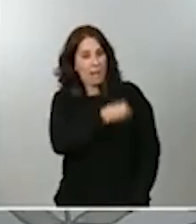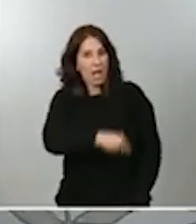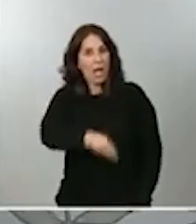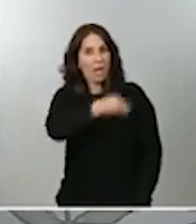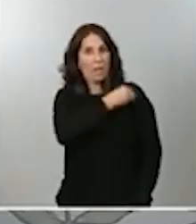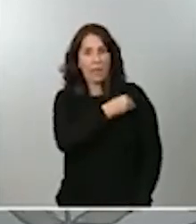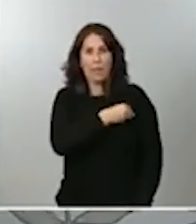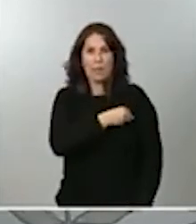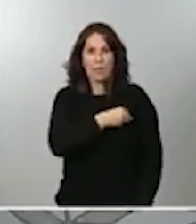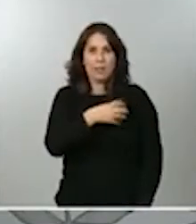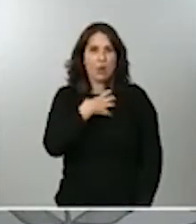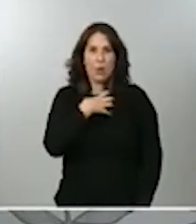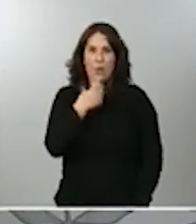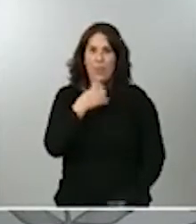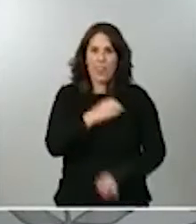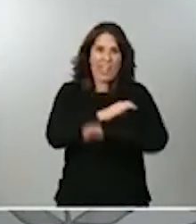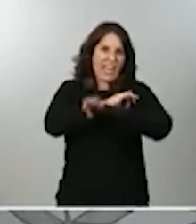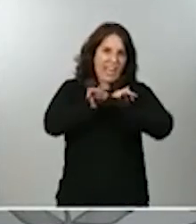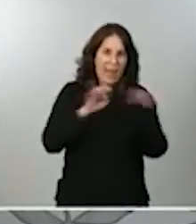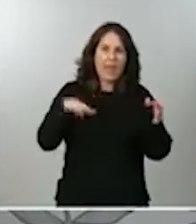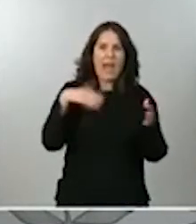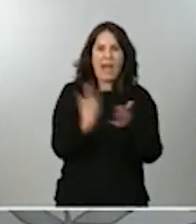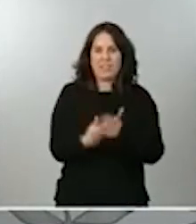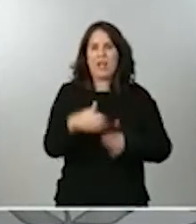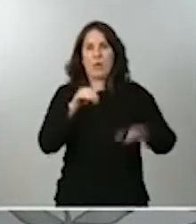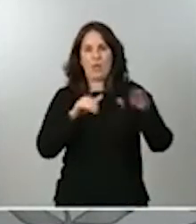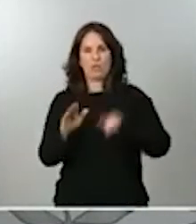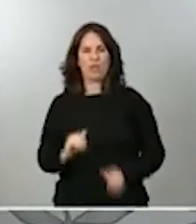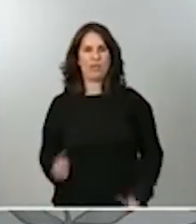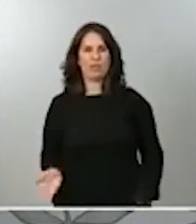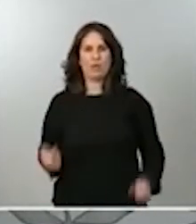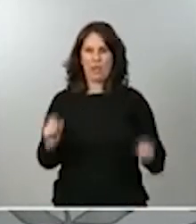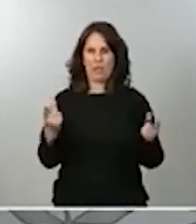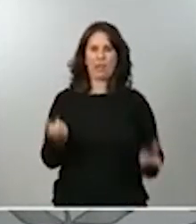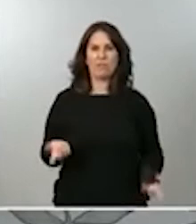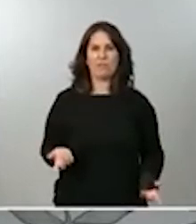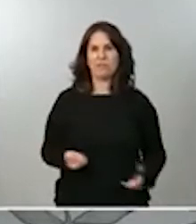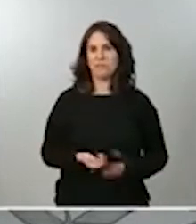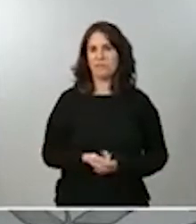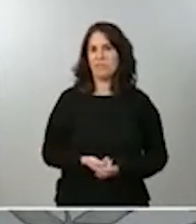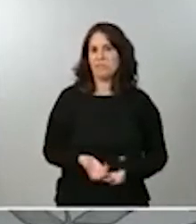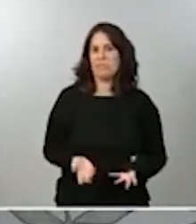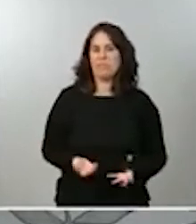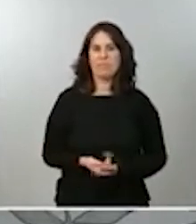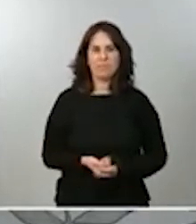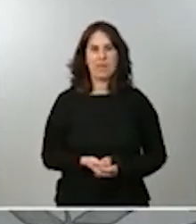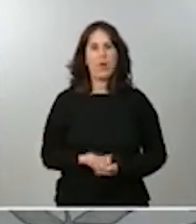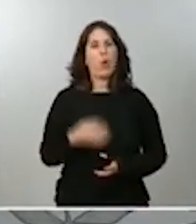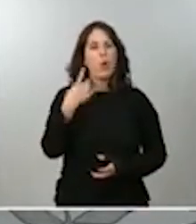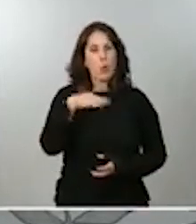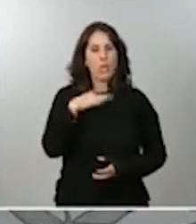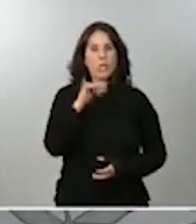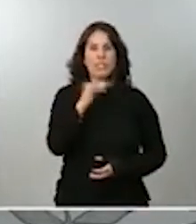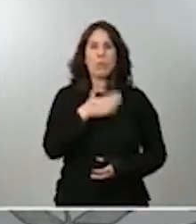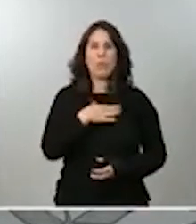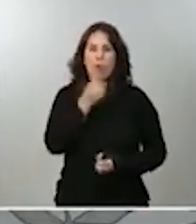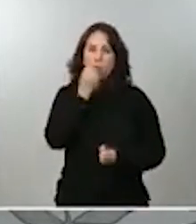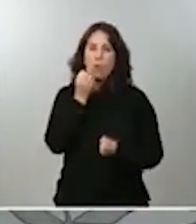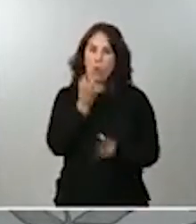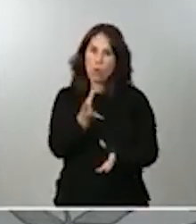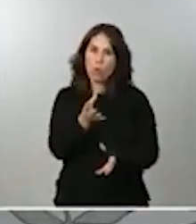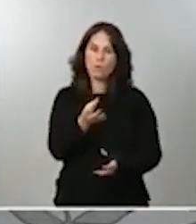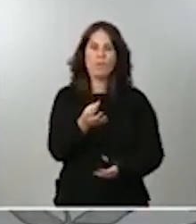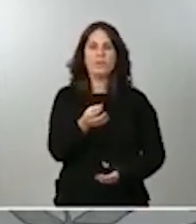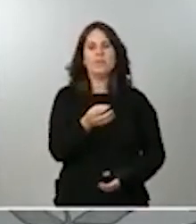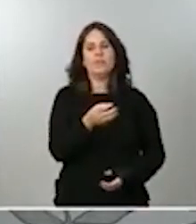no convoquemos para ese acto. Lo que sí le puedo ya adelantar como he hecho también en las